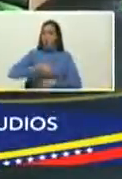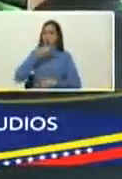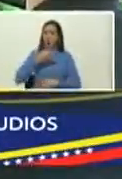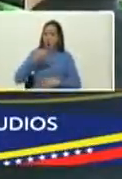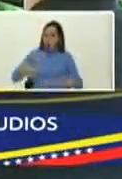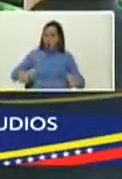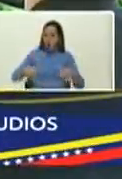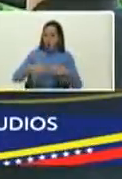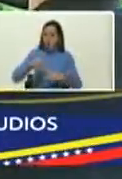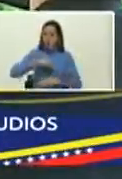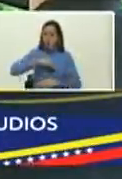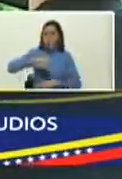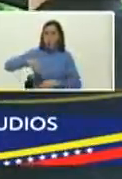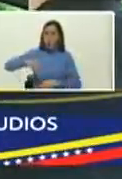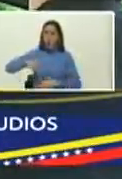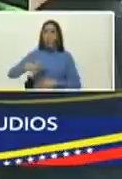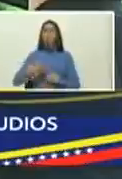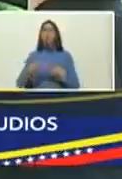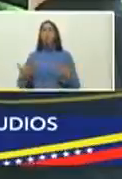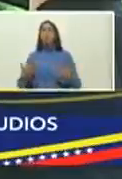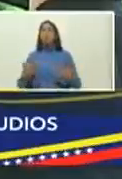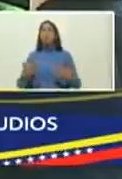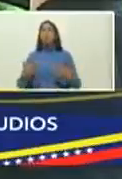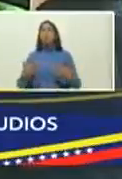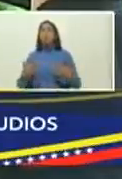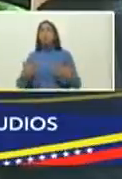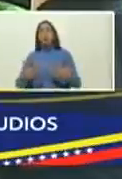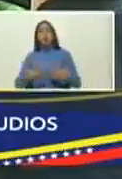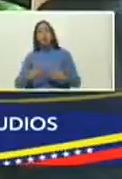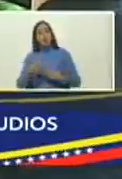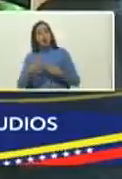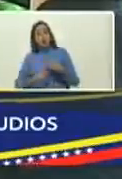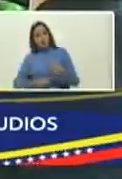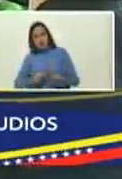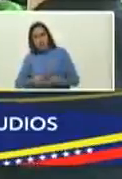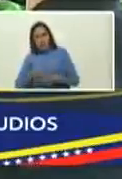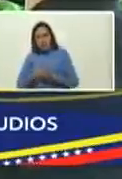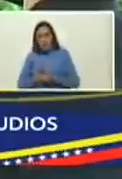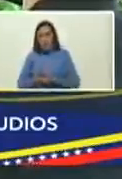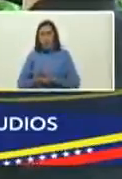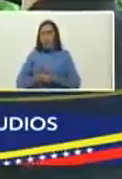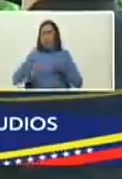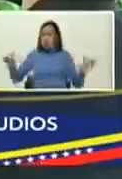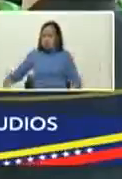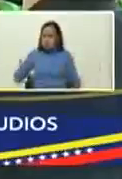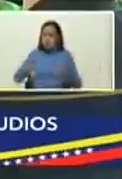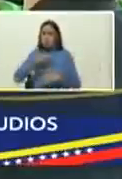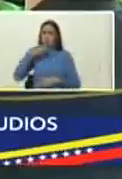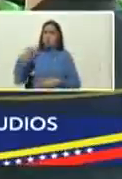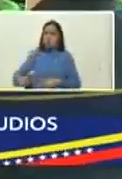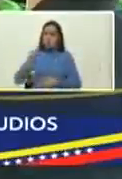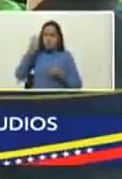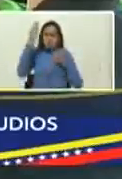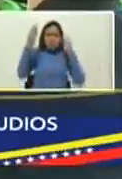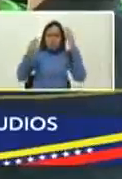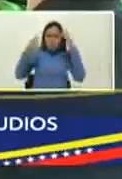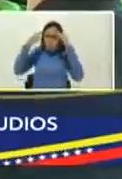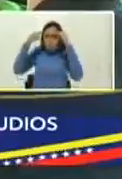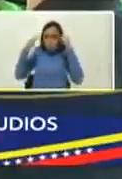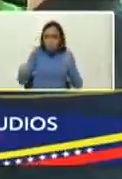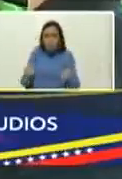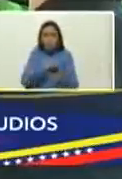hay que levantar las nuevas generaciones de intelectuales pensadores